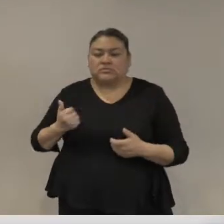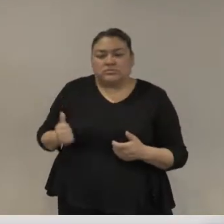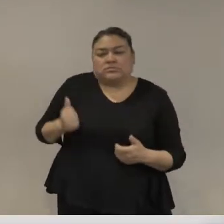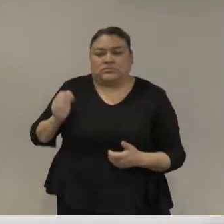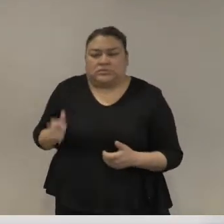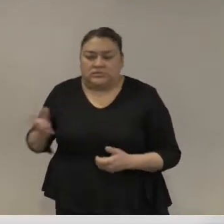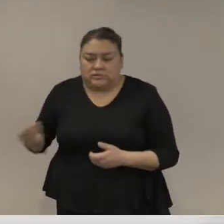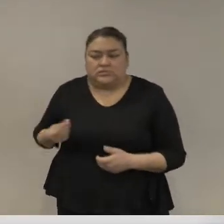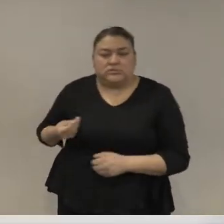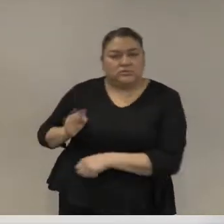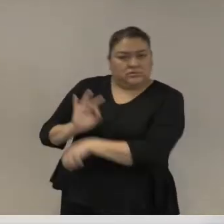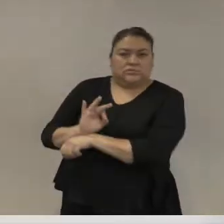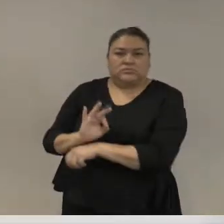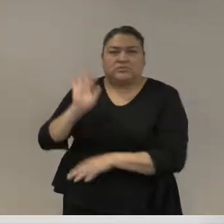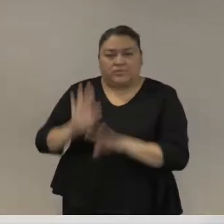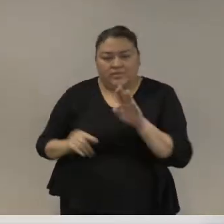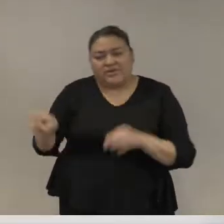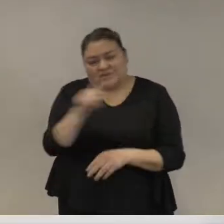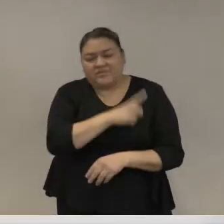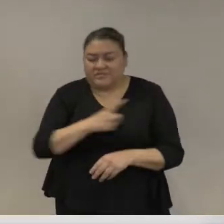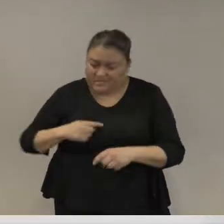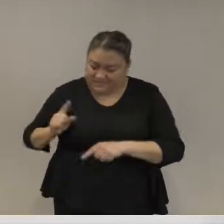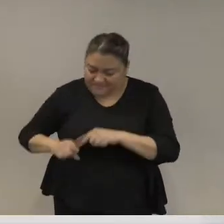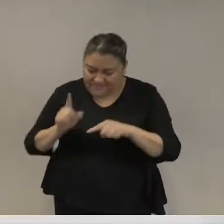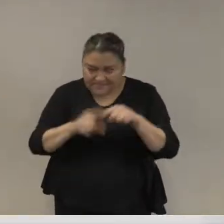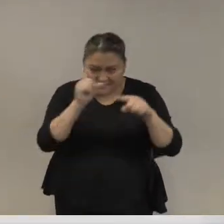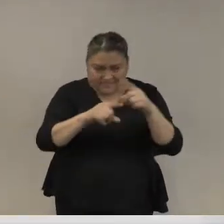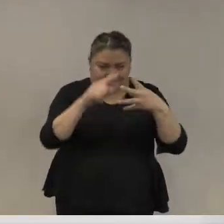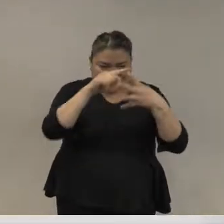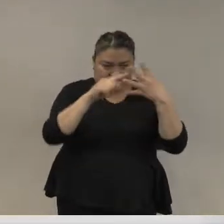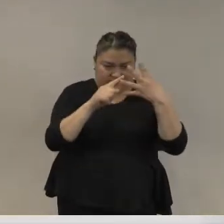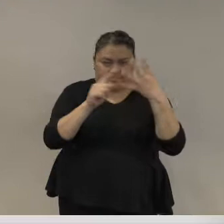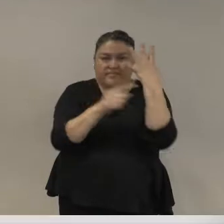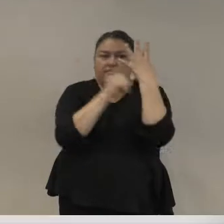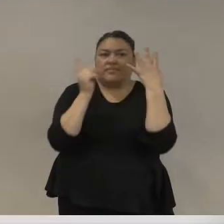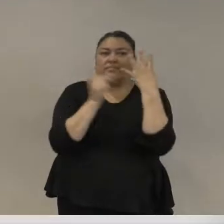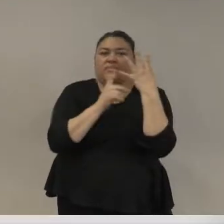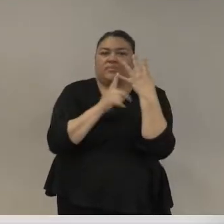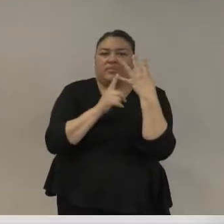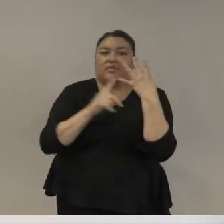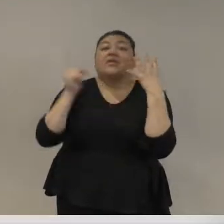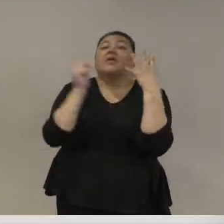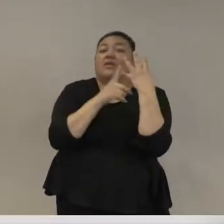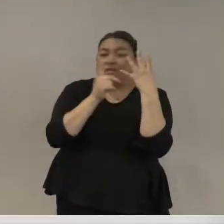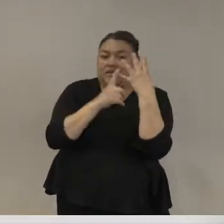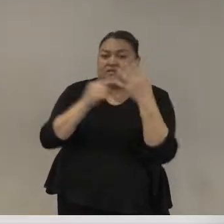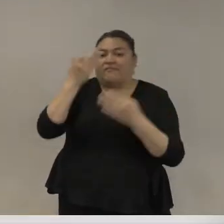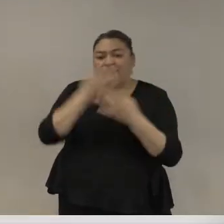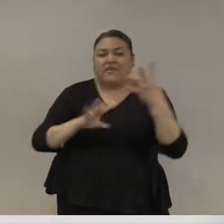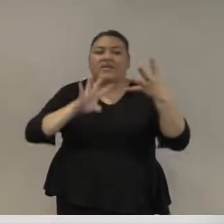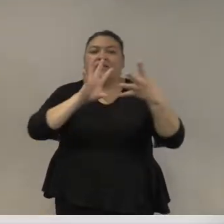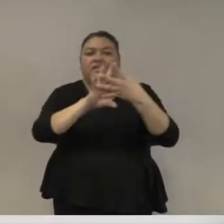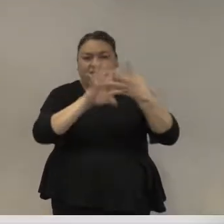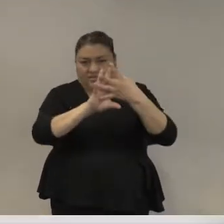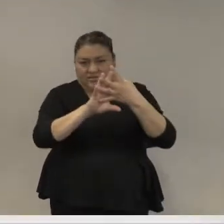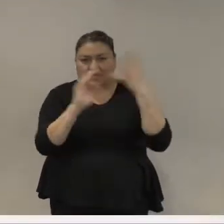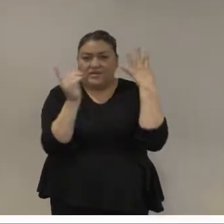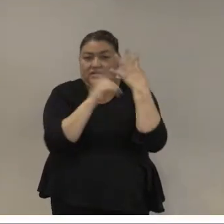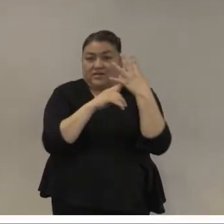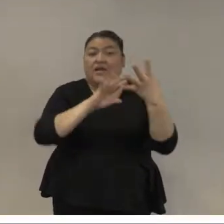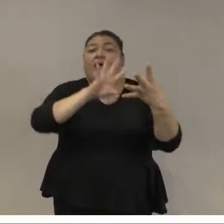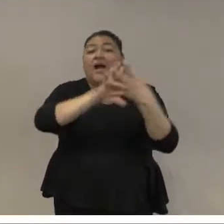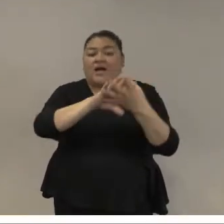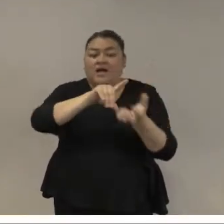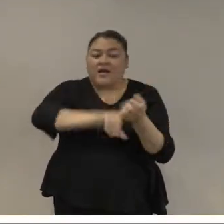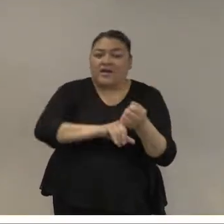confianza ciudadana en las fuerzas de seguridad interna cuarto pilar es el sistema judicial y penitenciario y se hablaba de eso en